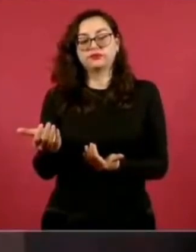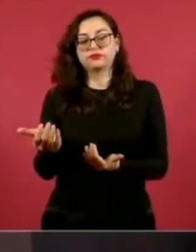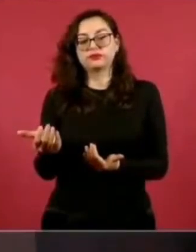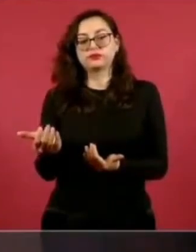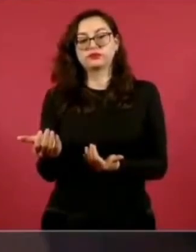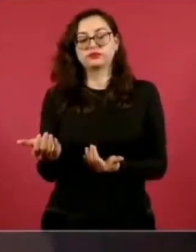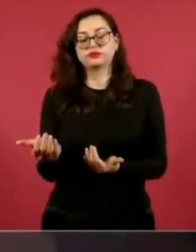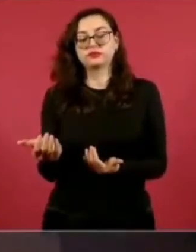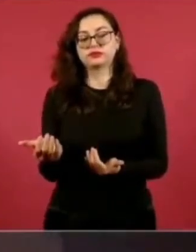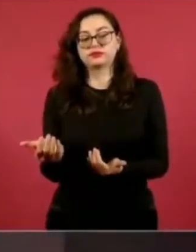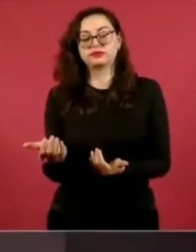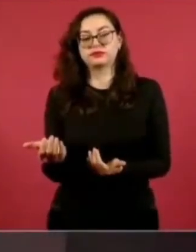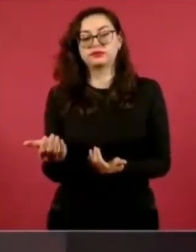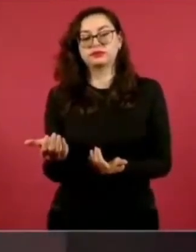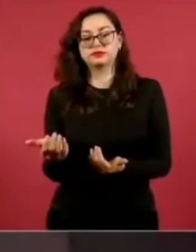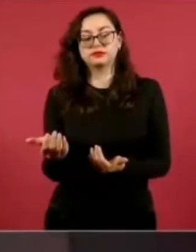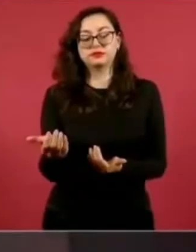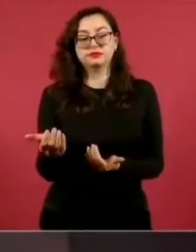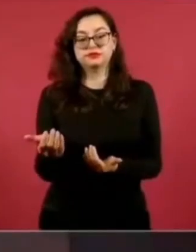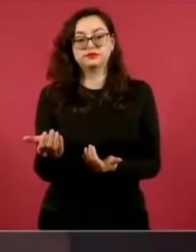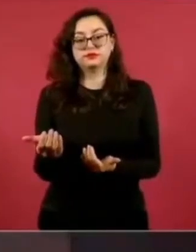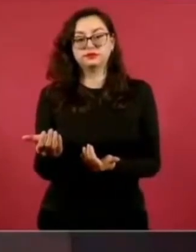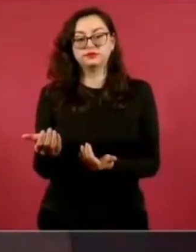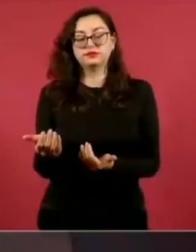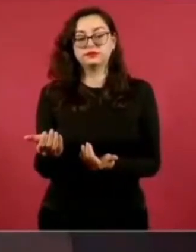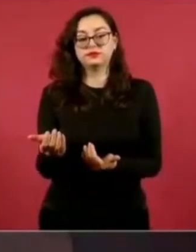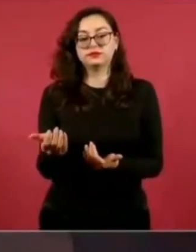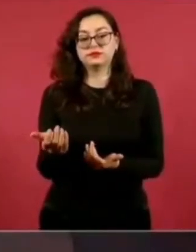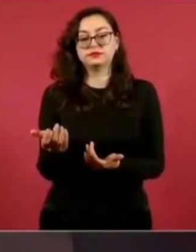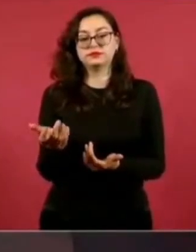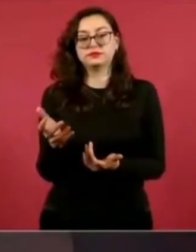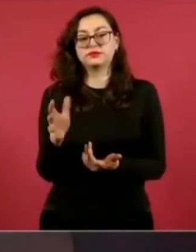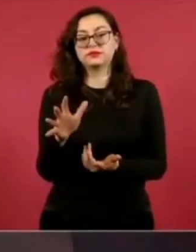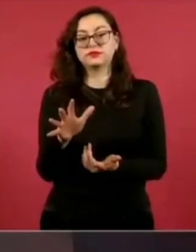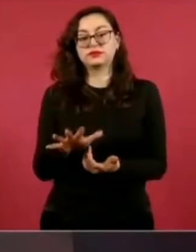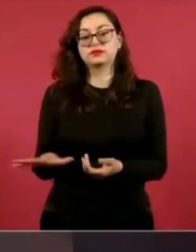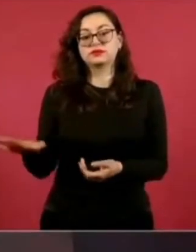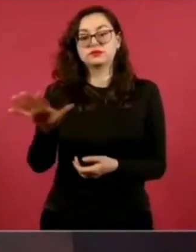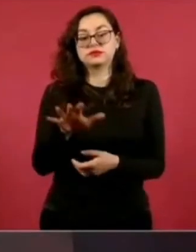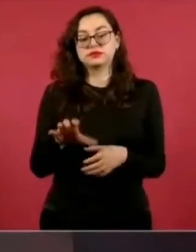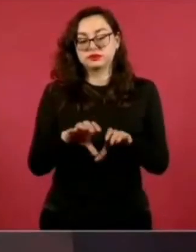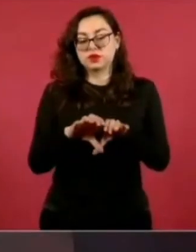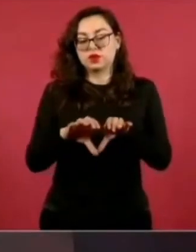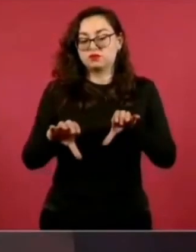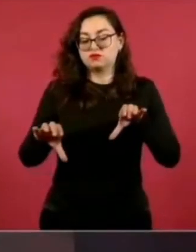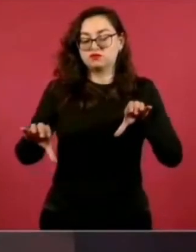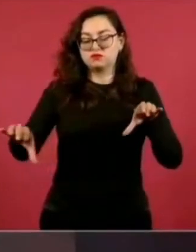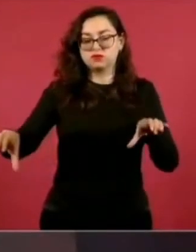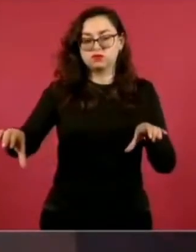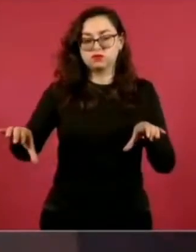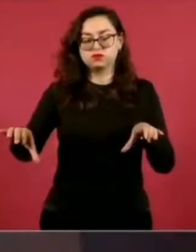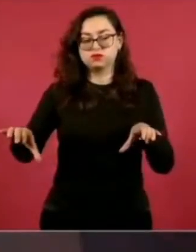todo lo que es la tubería central,